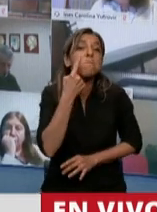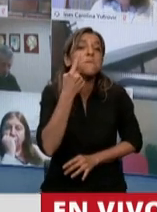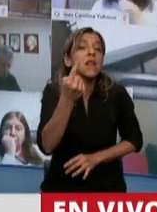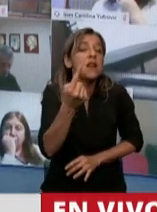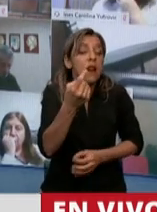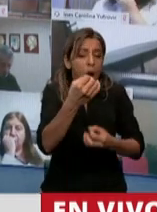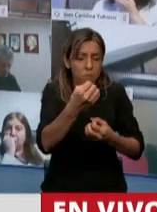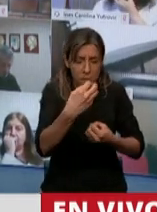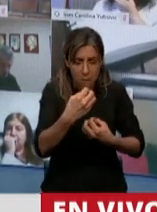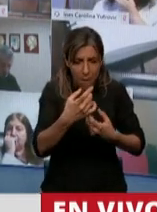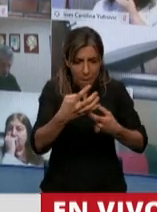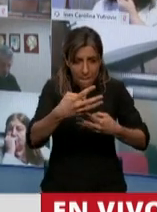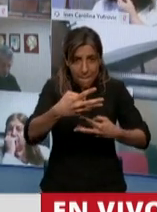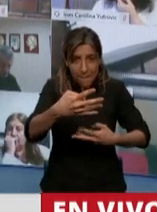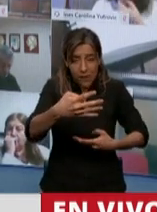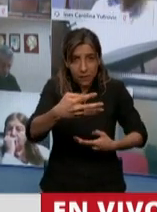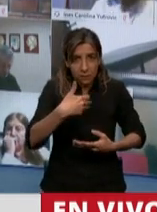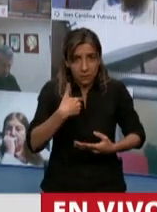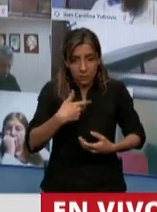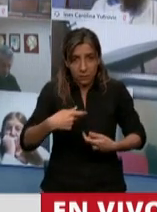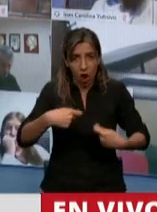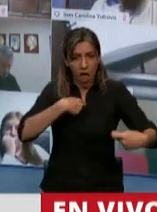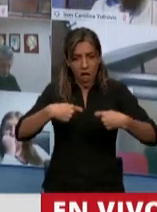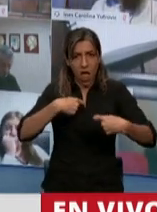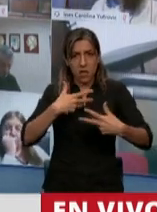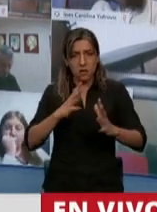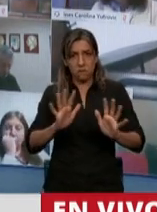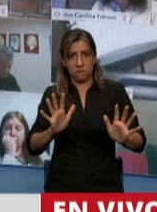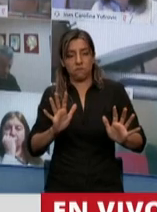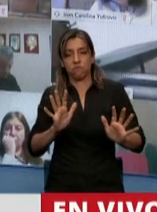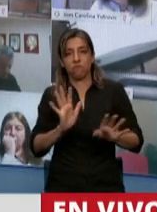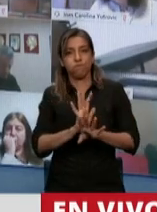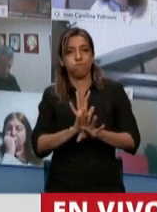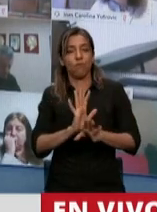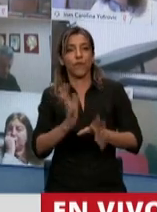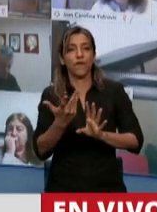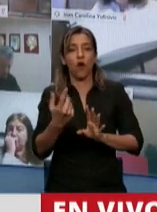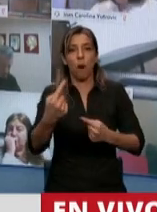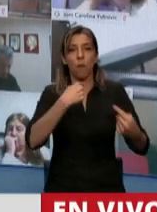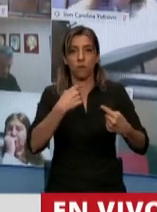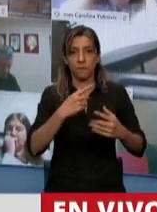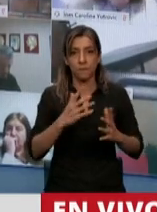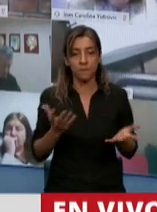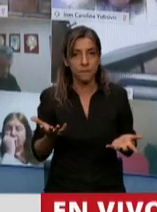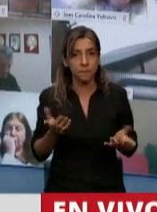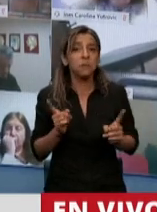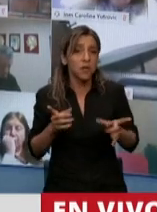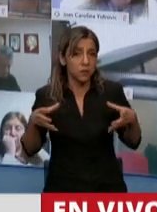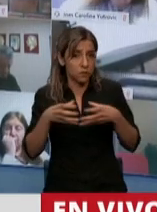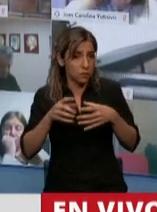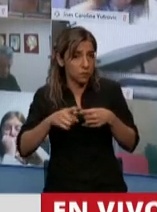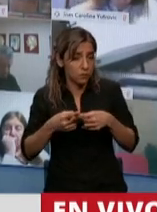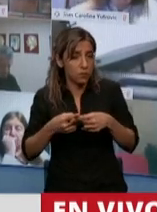de presiones respecto de las posiciones que puede tener nuestro bloque y que